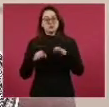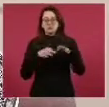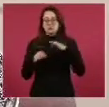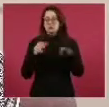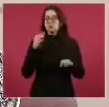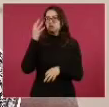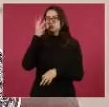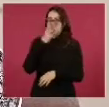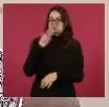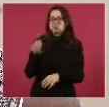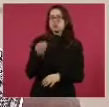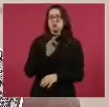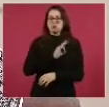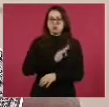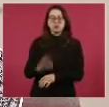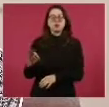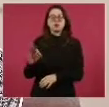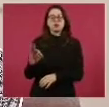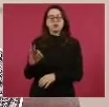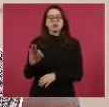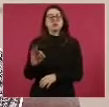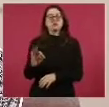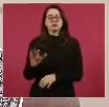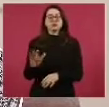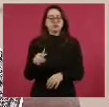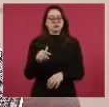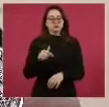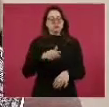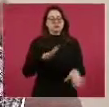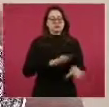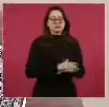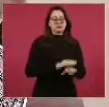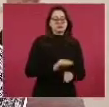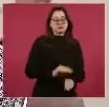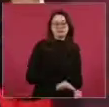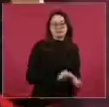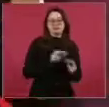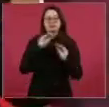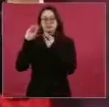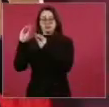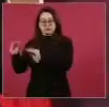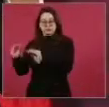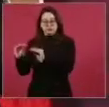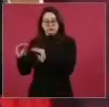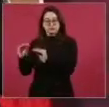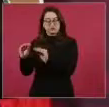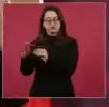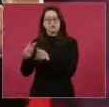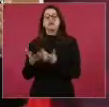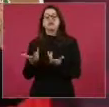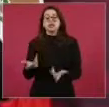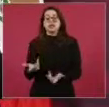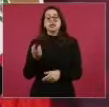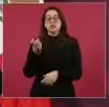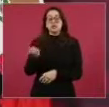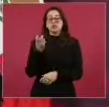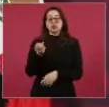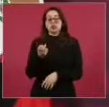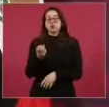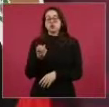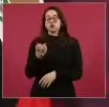para la aduana y ya se terminó un regimiento